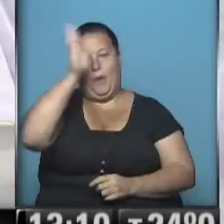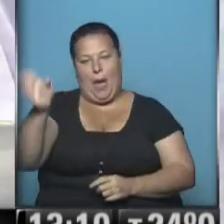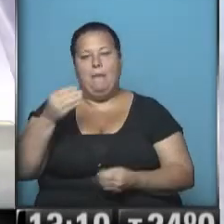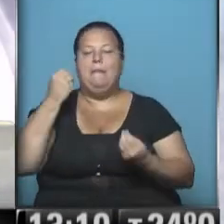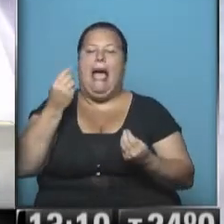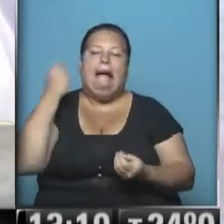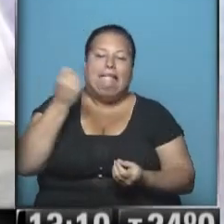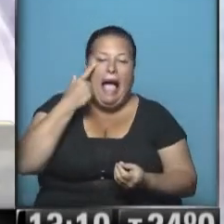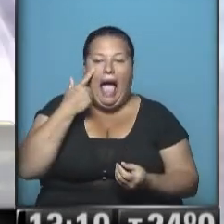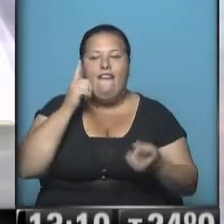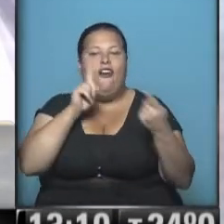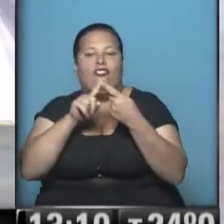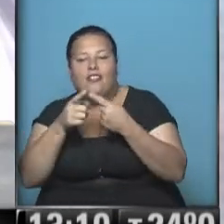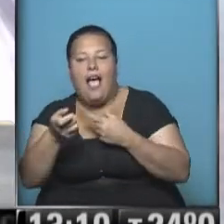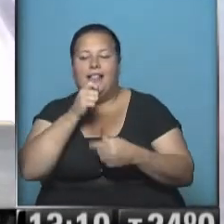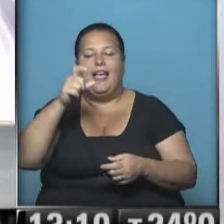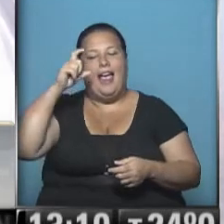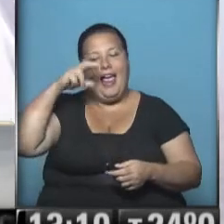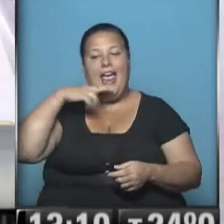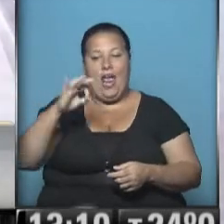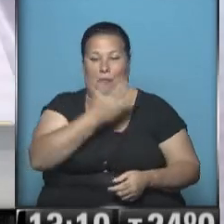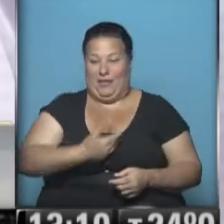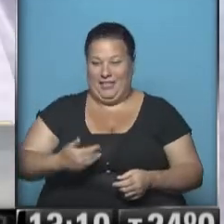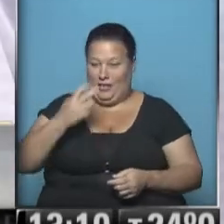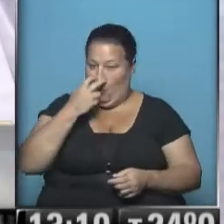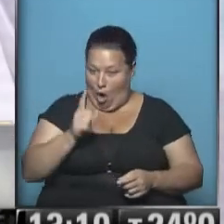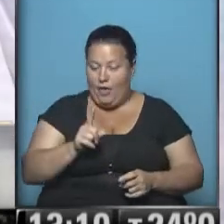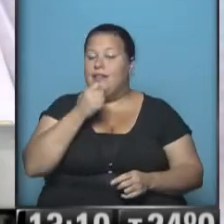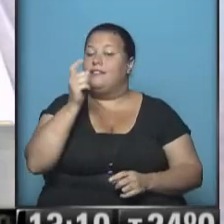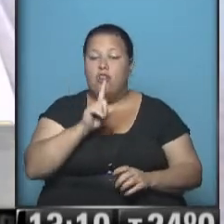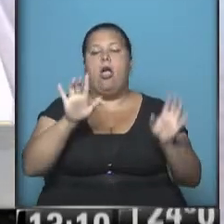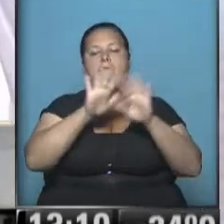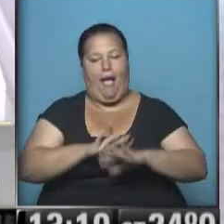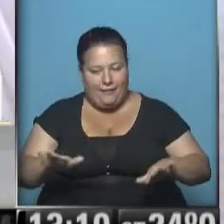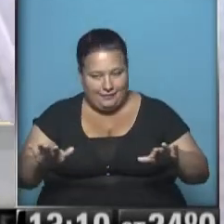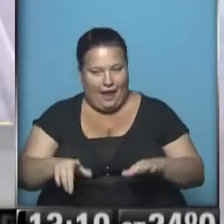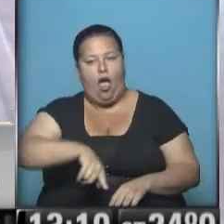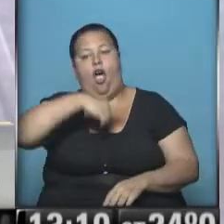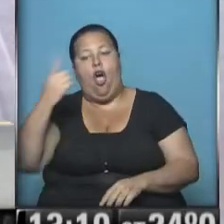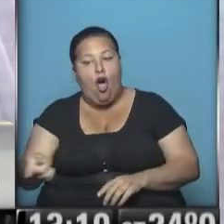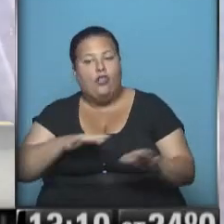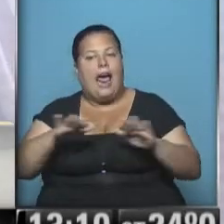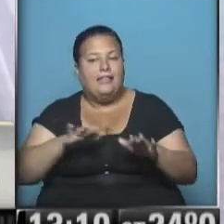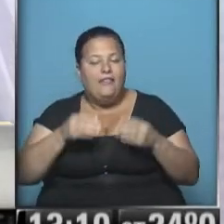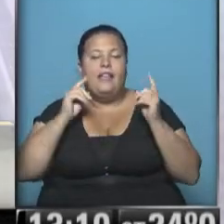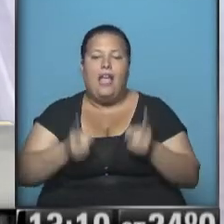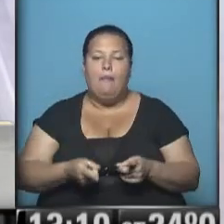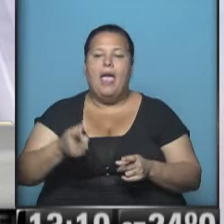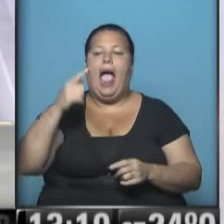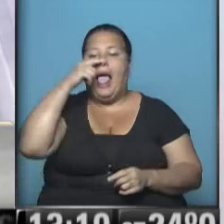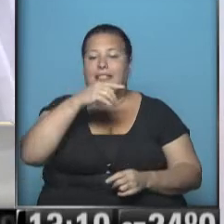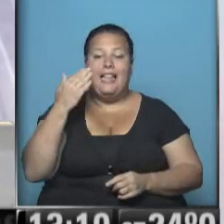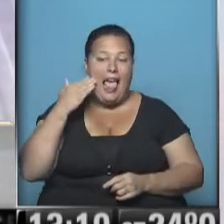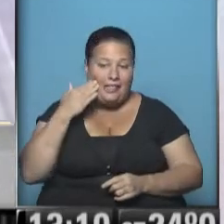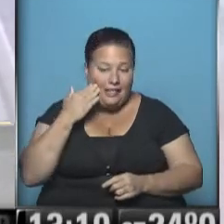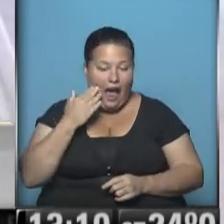para intentar ya tomar contacto con Evo Morales, si no seguramente lo haremos más tarde, en otra actividad académica que tiene las 19 horas,